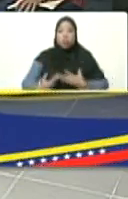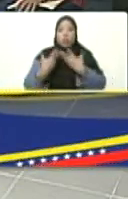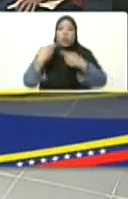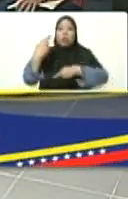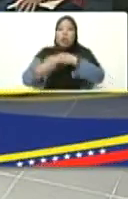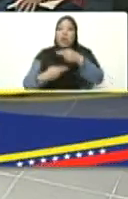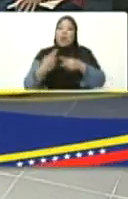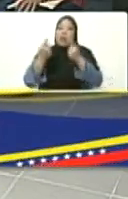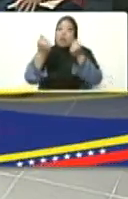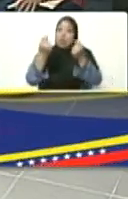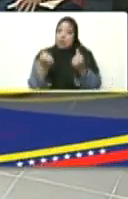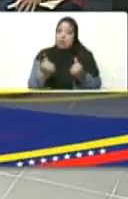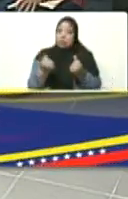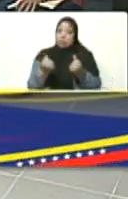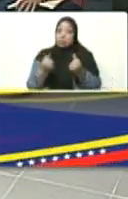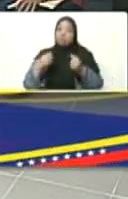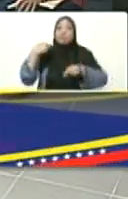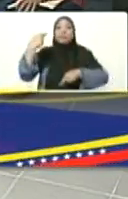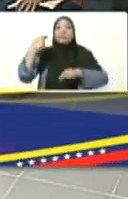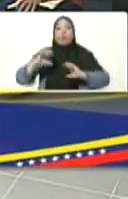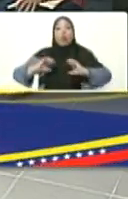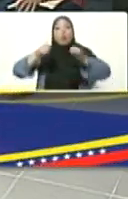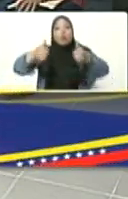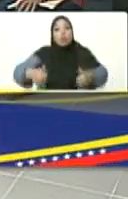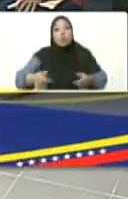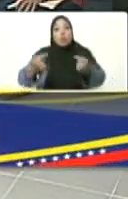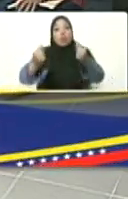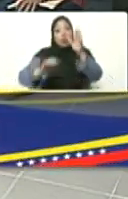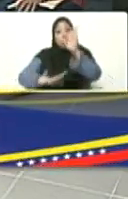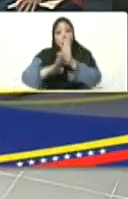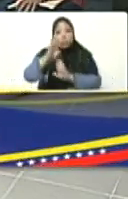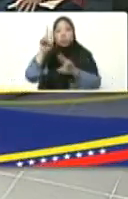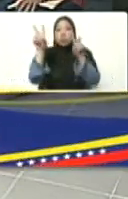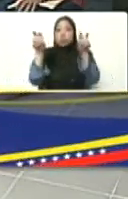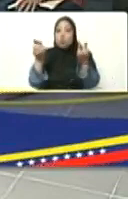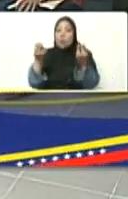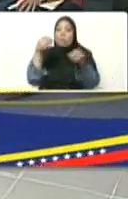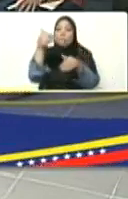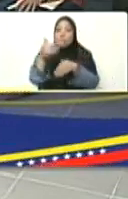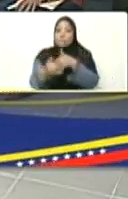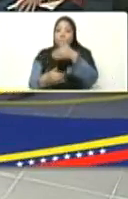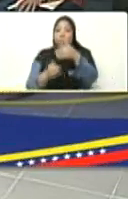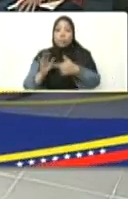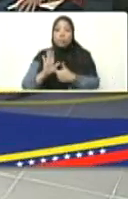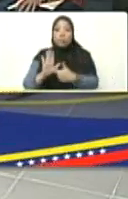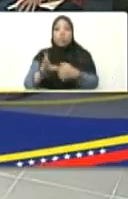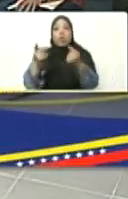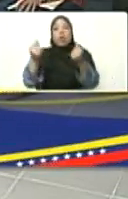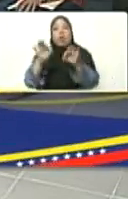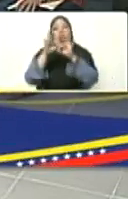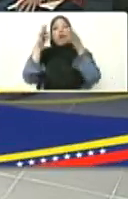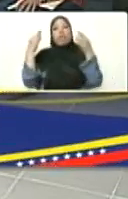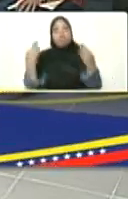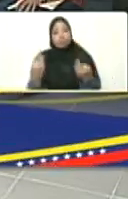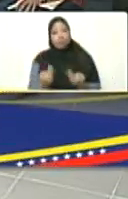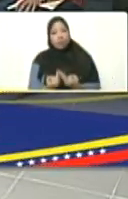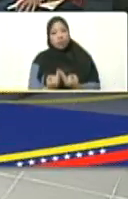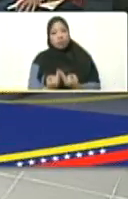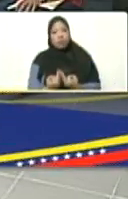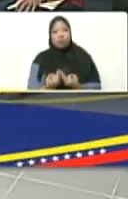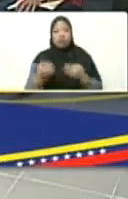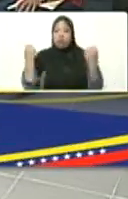Renace la economía. Y ese renacimiento económico progresivamente se está viendo y se va a ver reflejado en el ingreso de la familia, en la